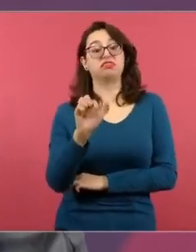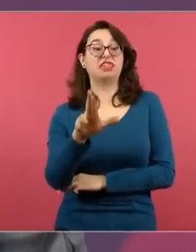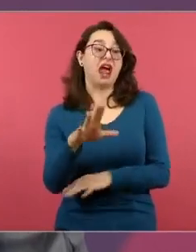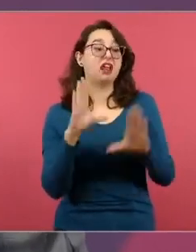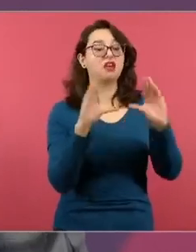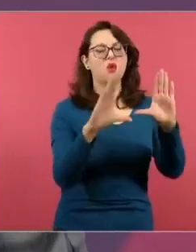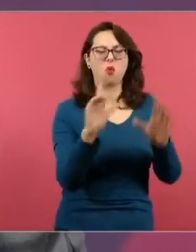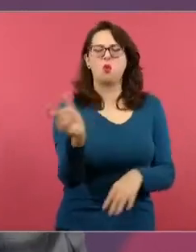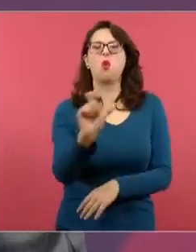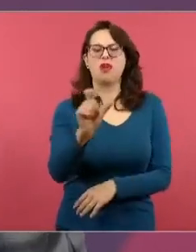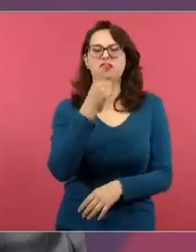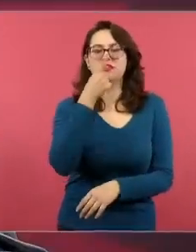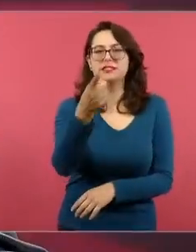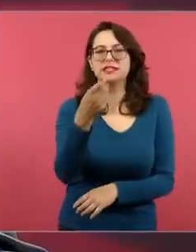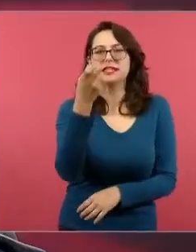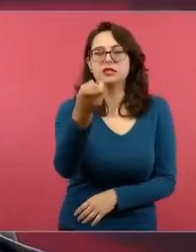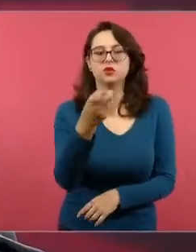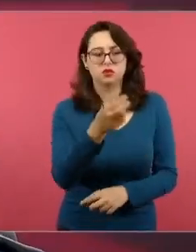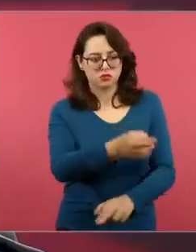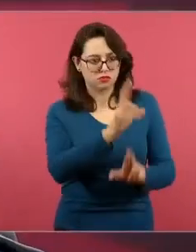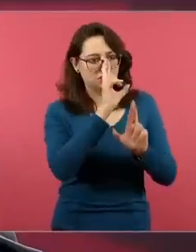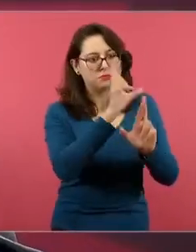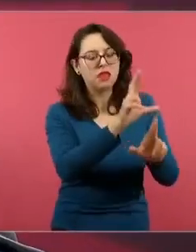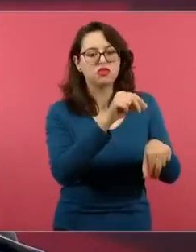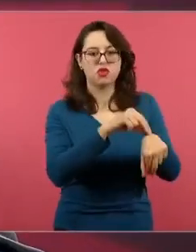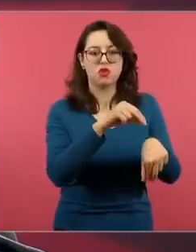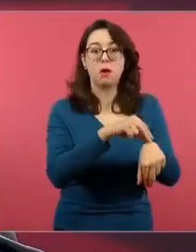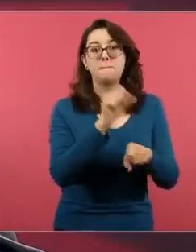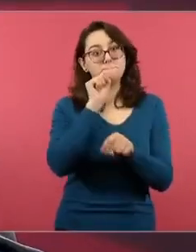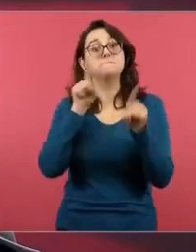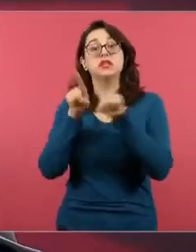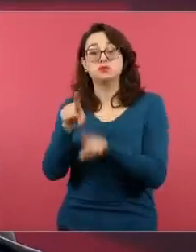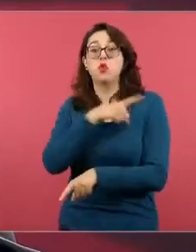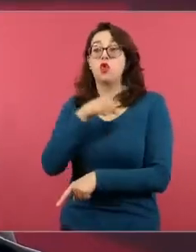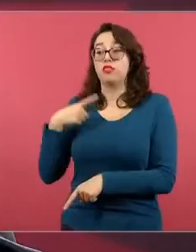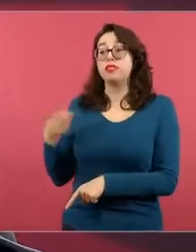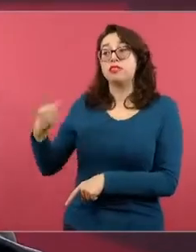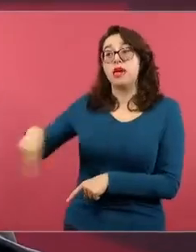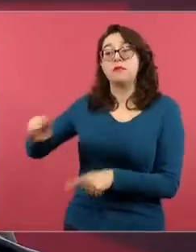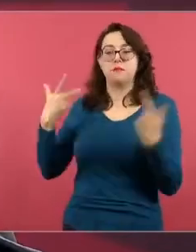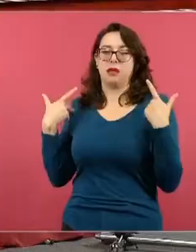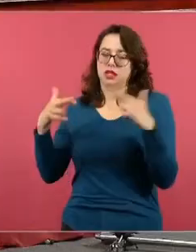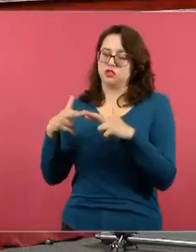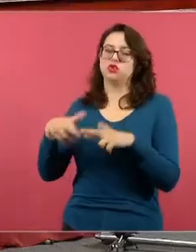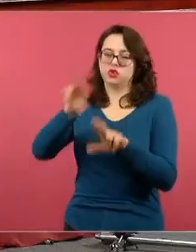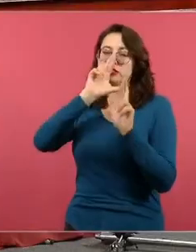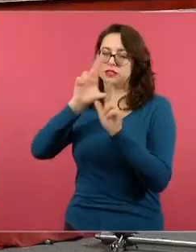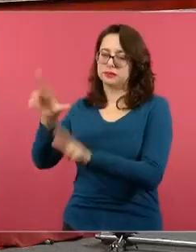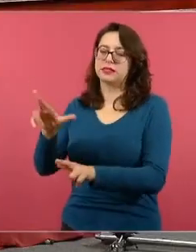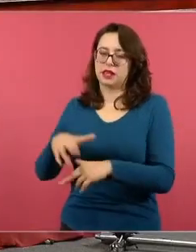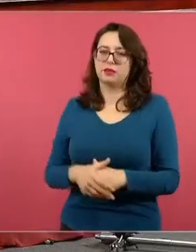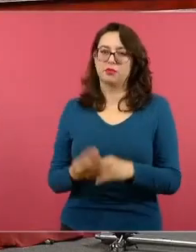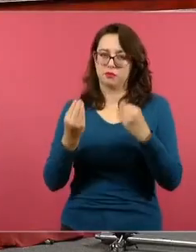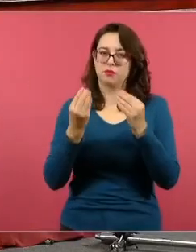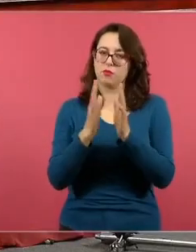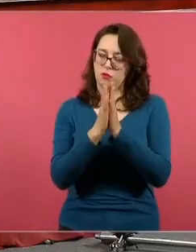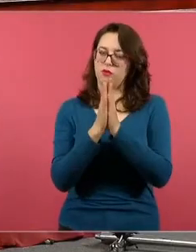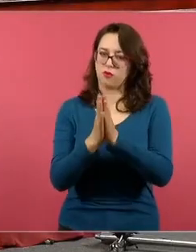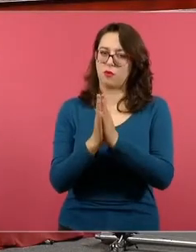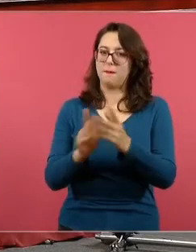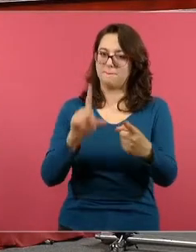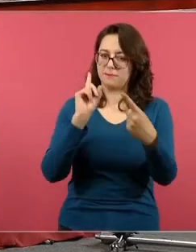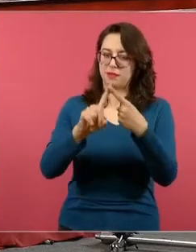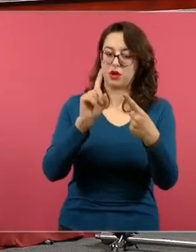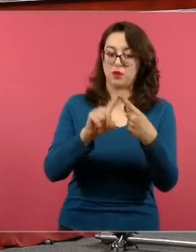la otra cuestión que habría que trabajar es el trabajo por proyectos se hace en México desde hace muchos años no